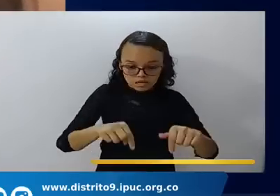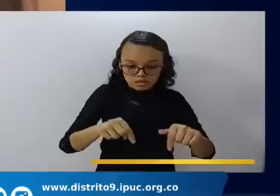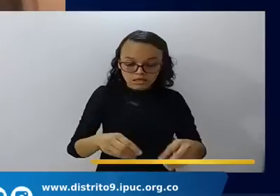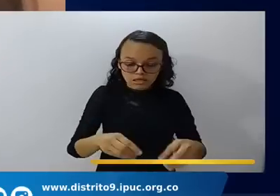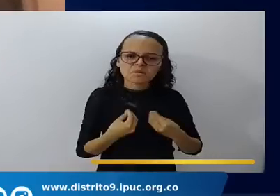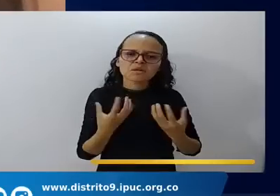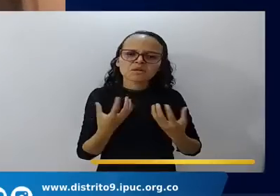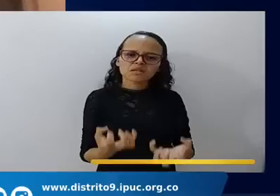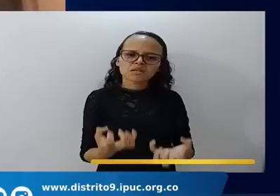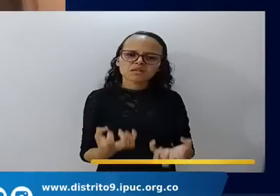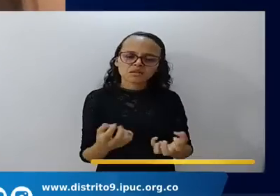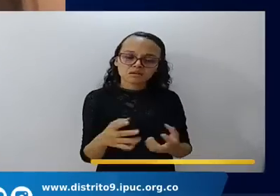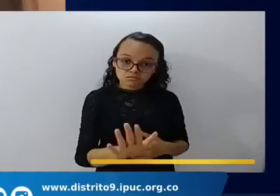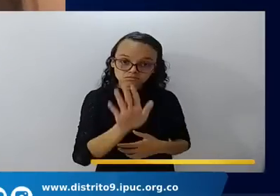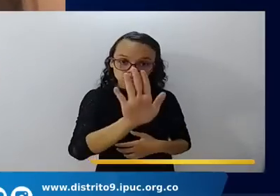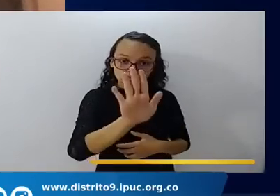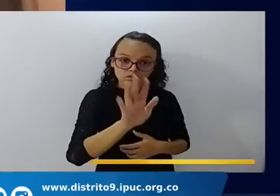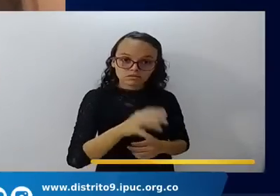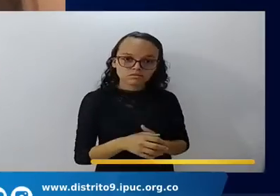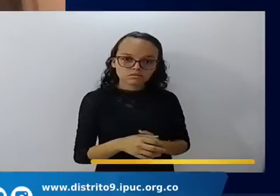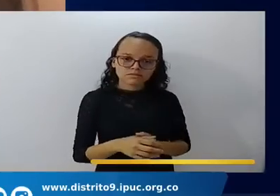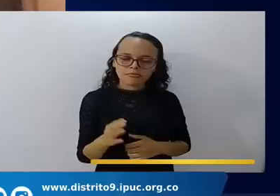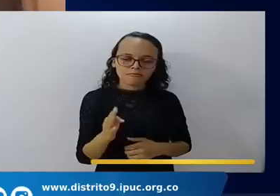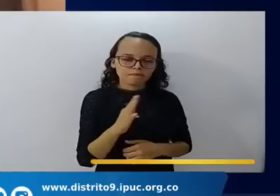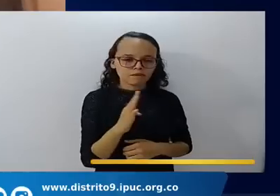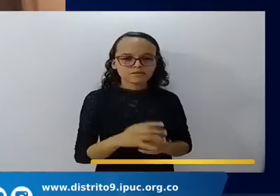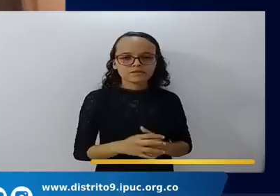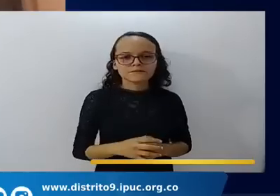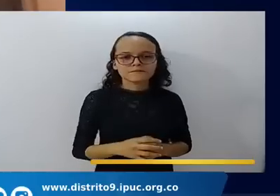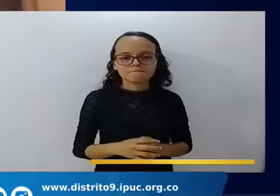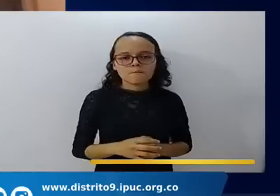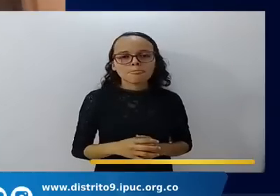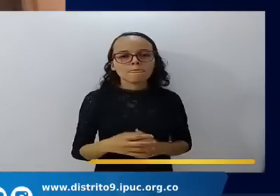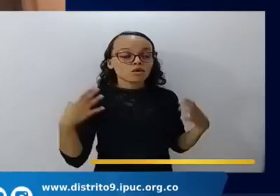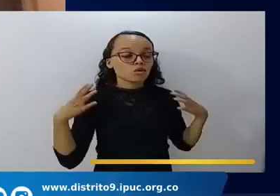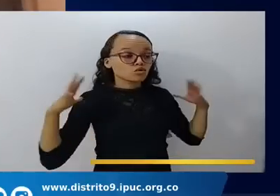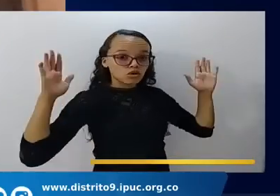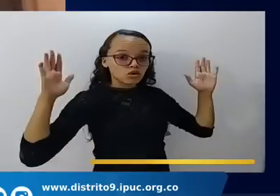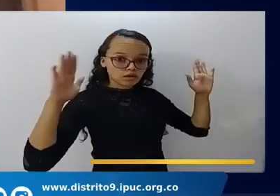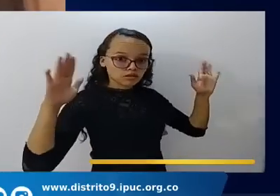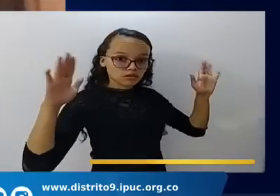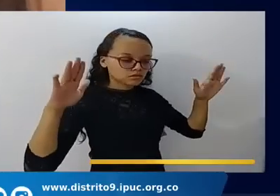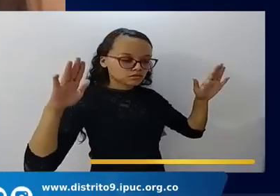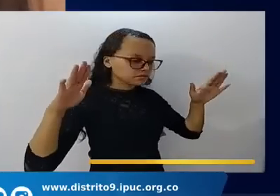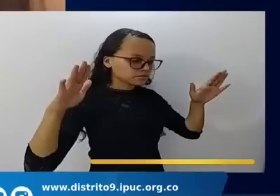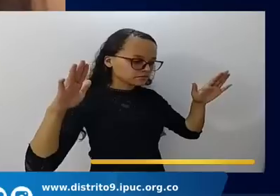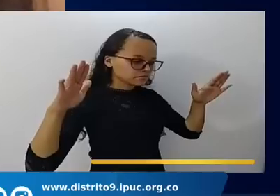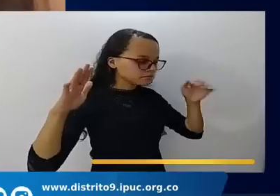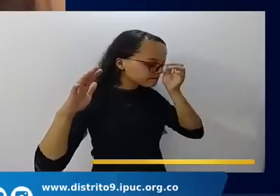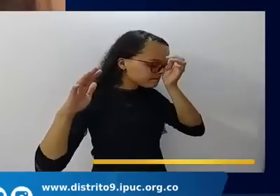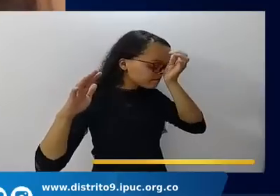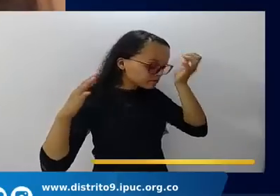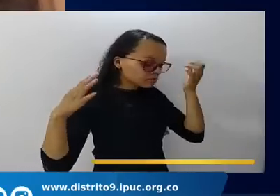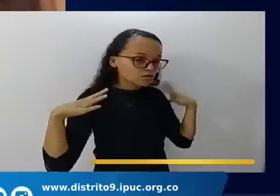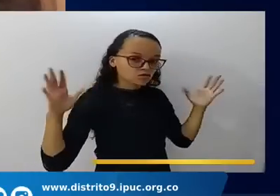rápido como como los ángeles como los ángeles salón